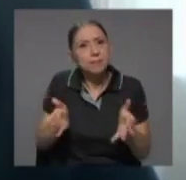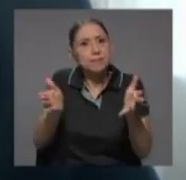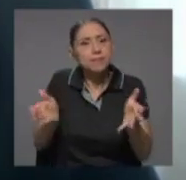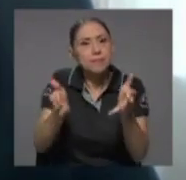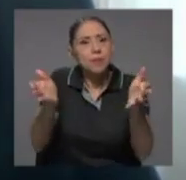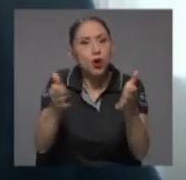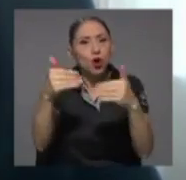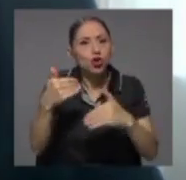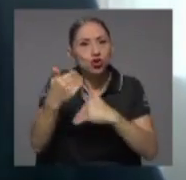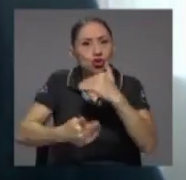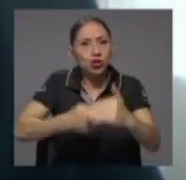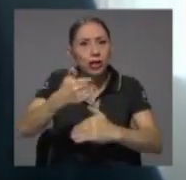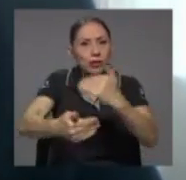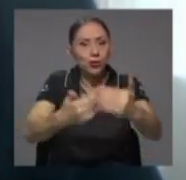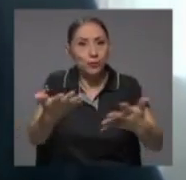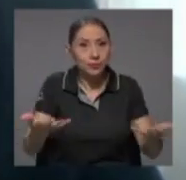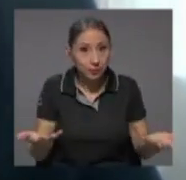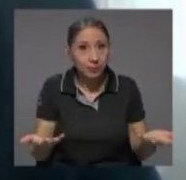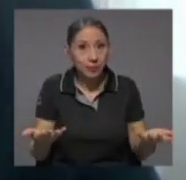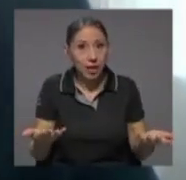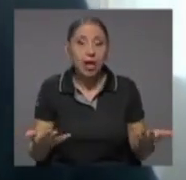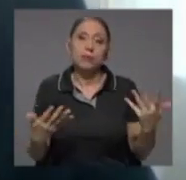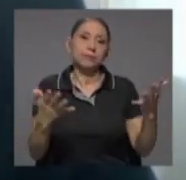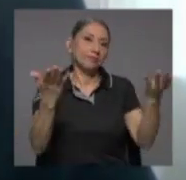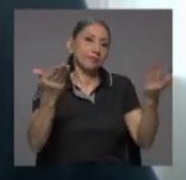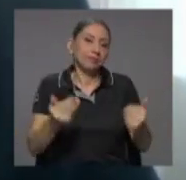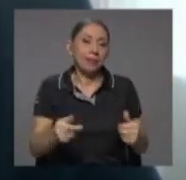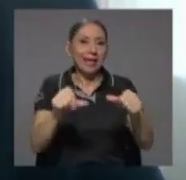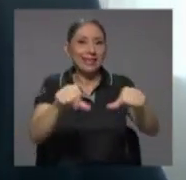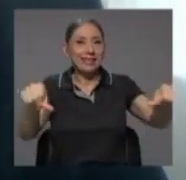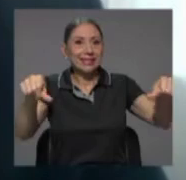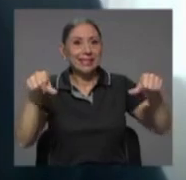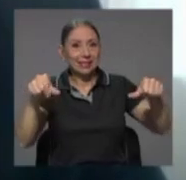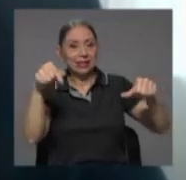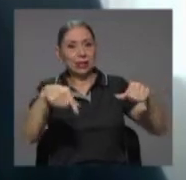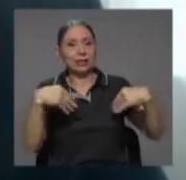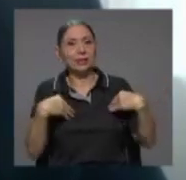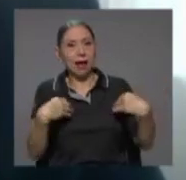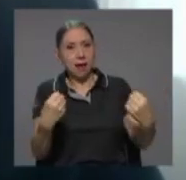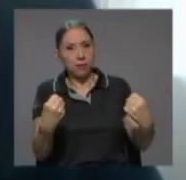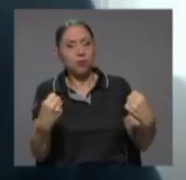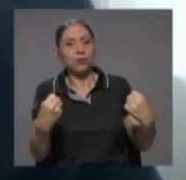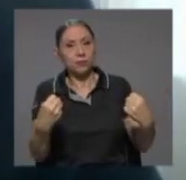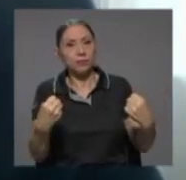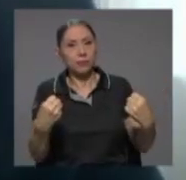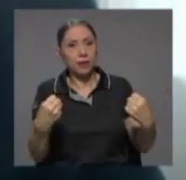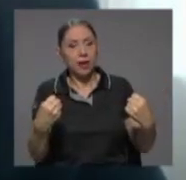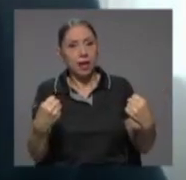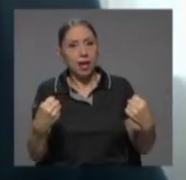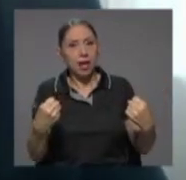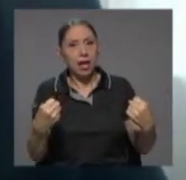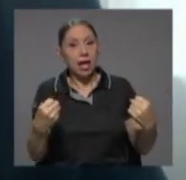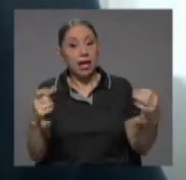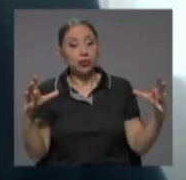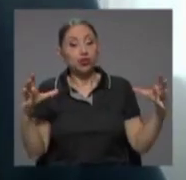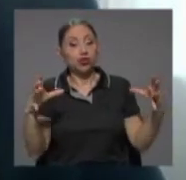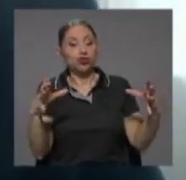y no es para menos el sector salud es un sector que tiene